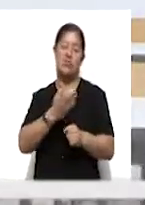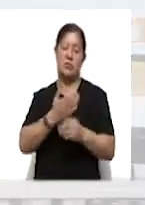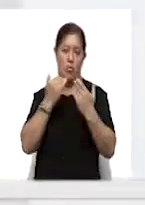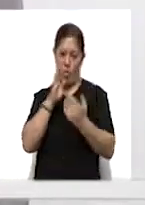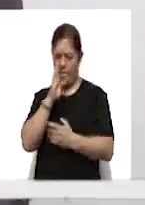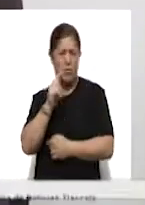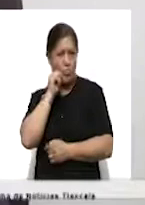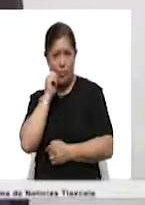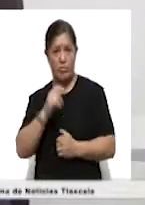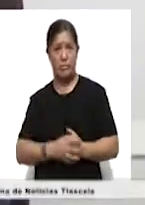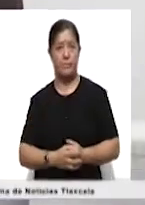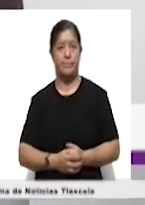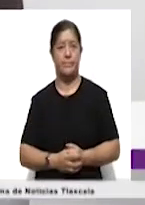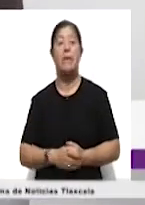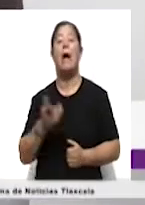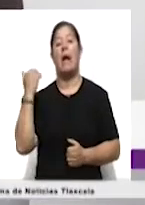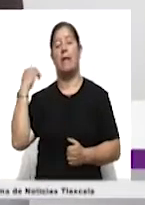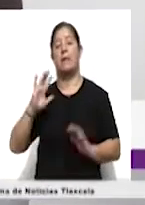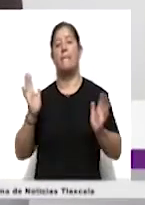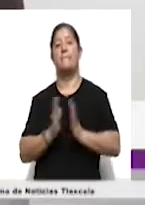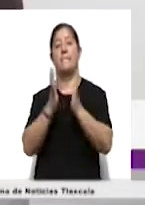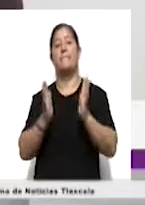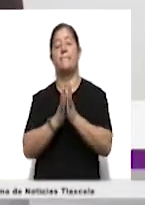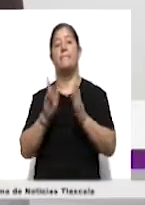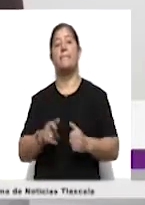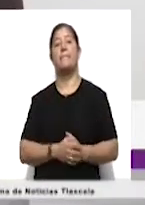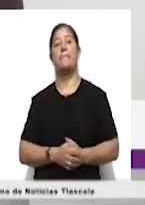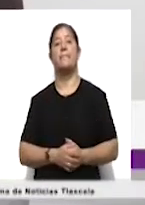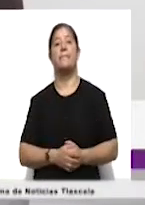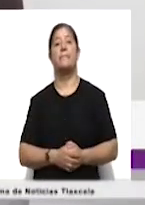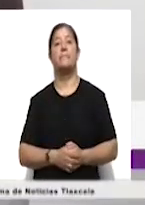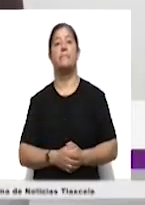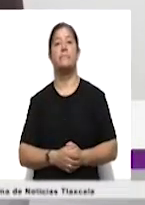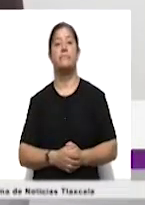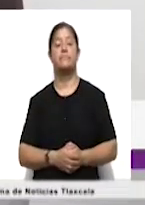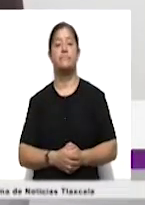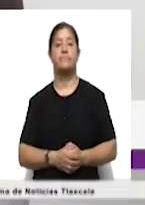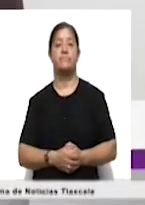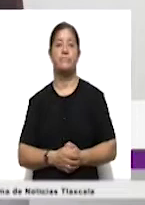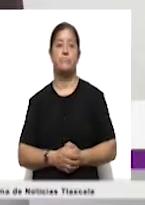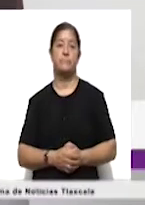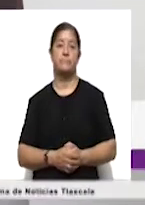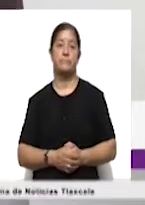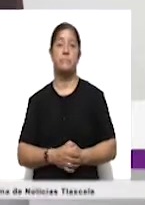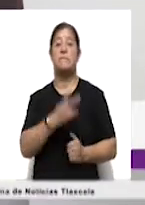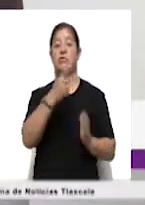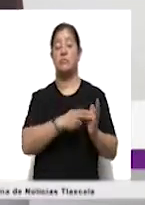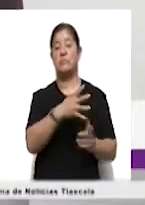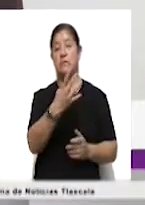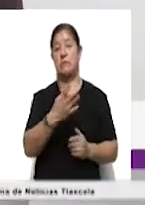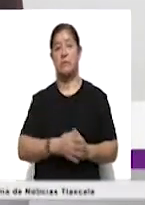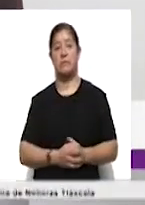presenciales. Habíamos participado anteriormente en Expo Ciencias, de hecho en el 2014